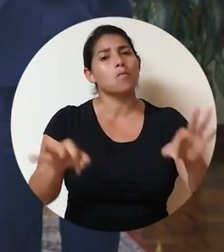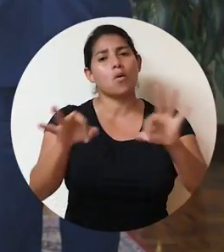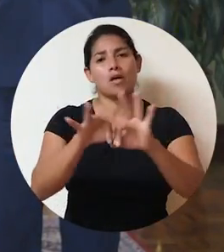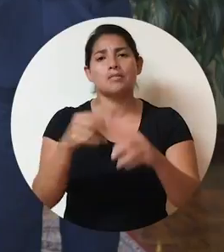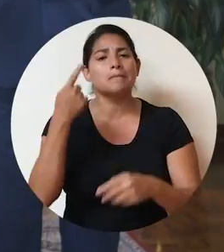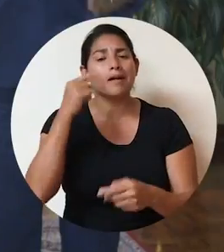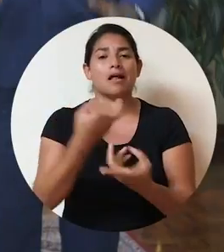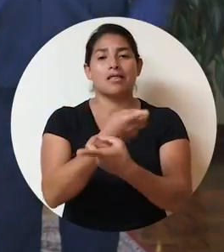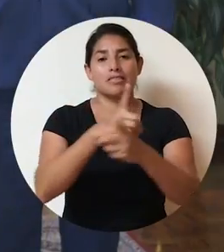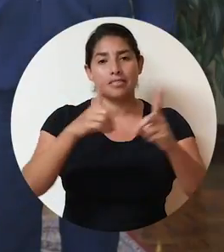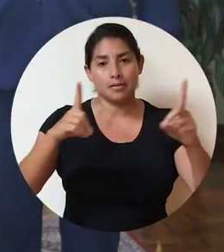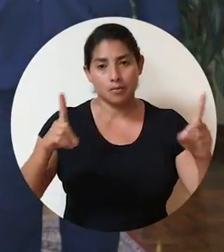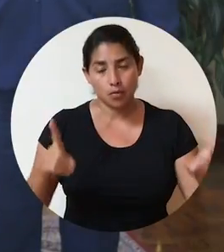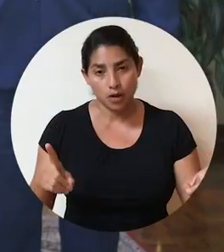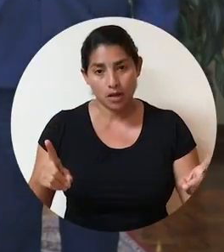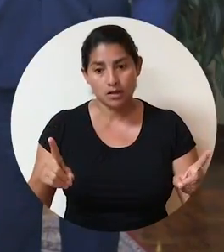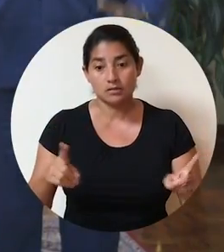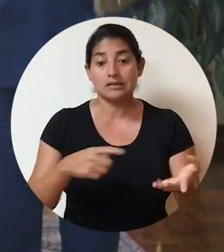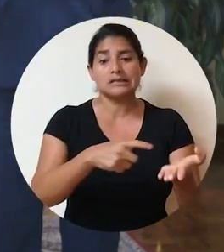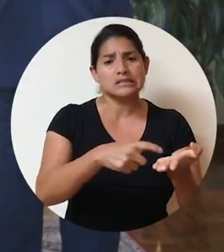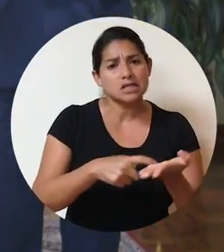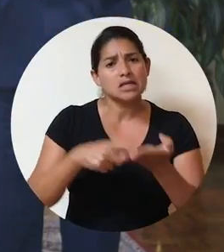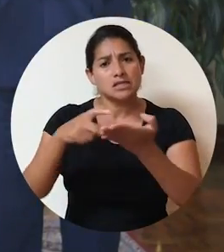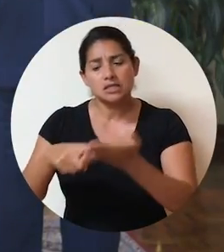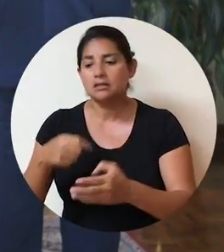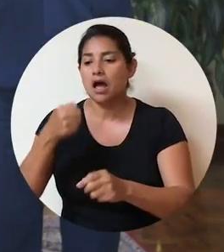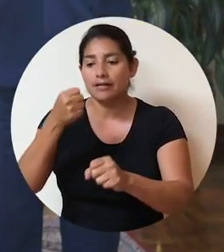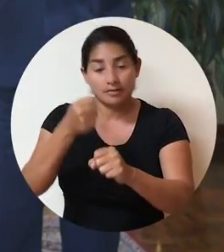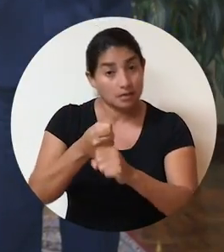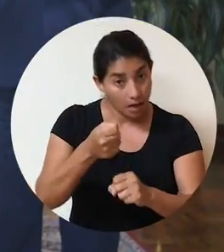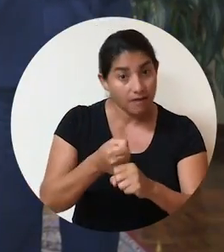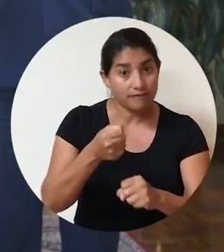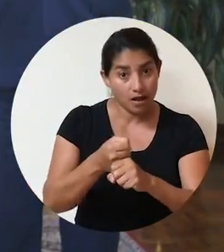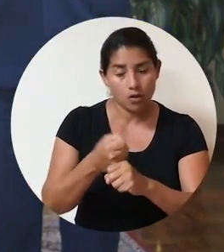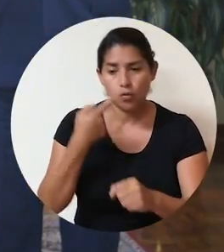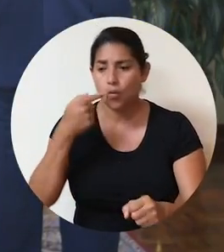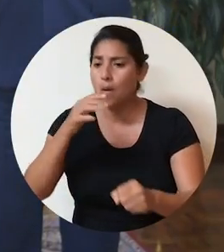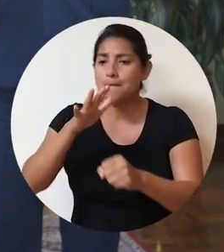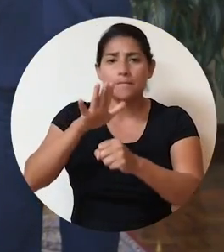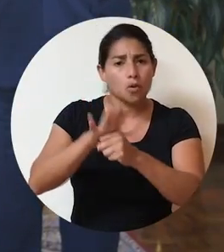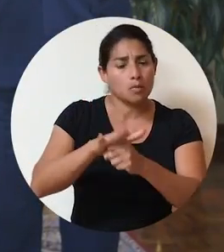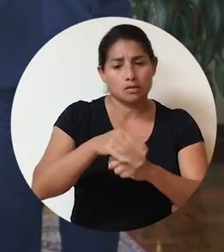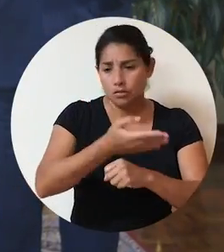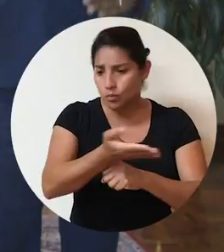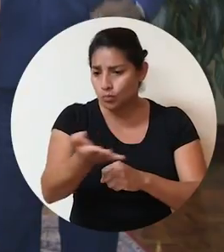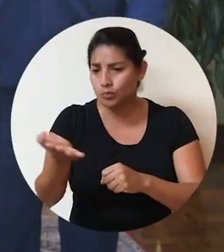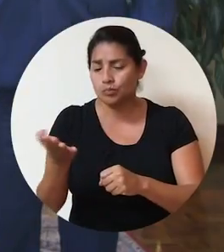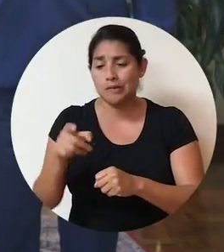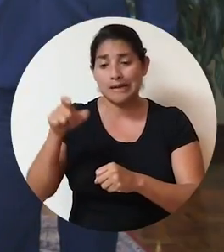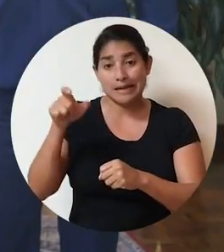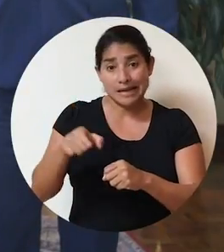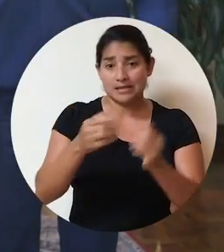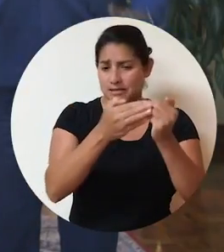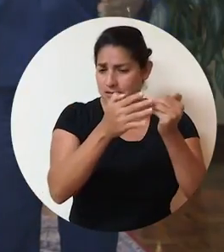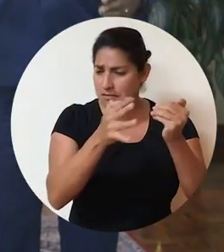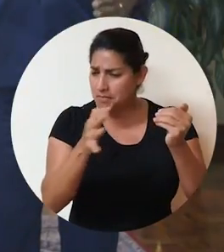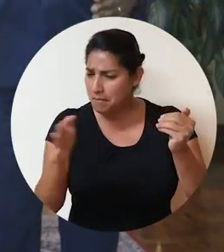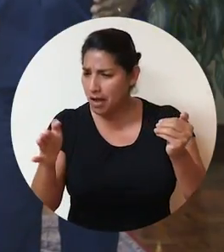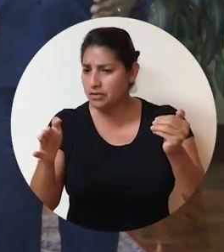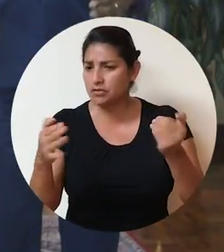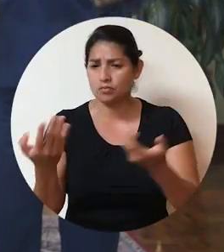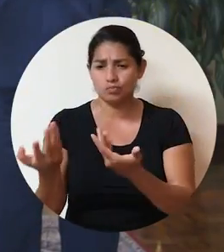base de nuestra democracia, lo que requiere de un trabajo comprometido. Este